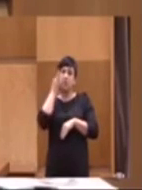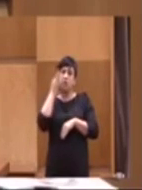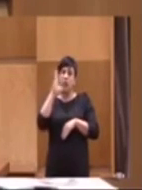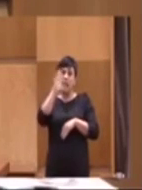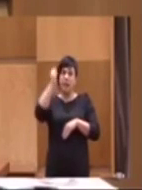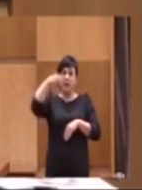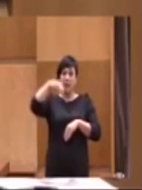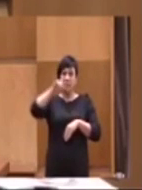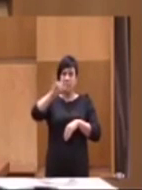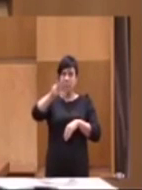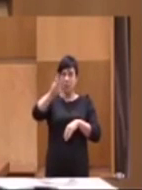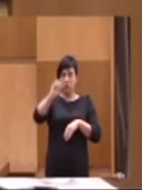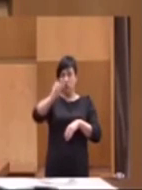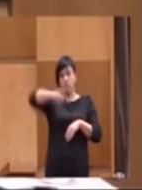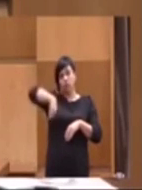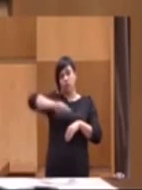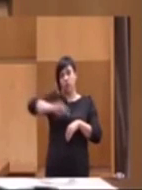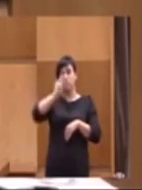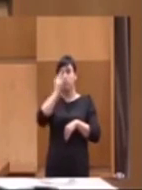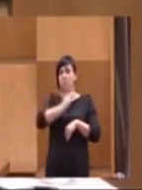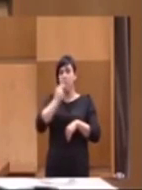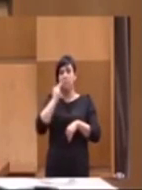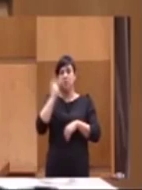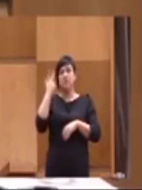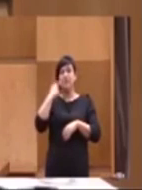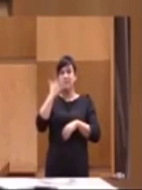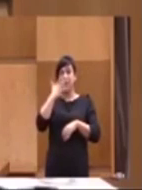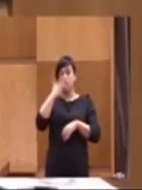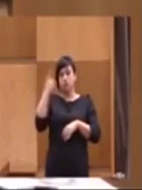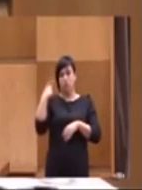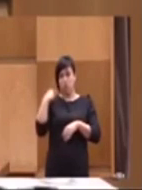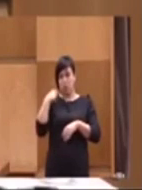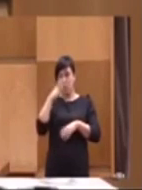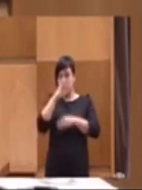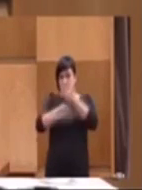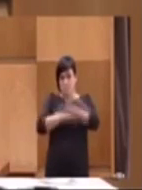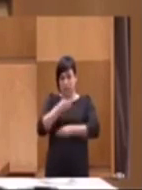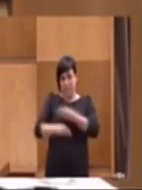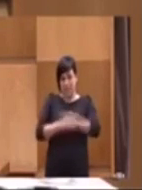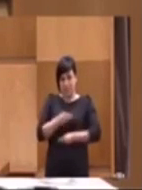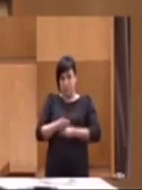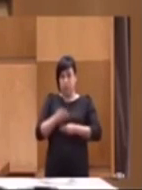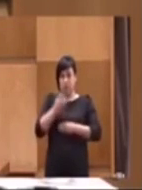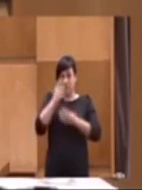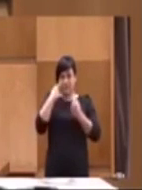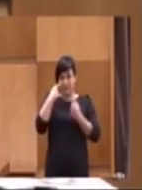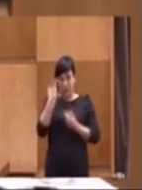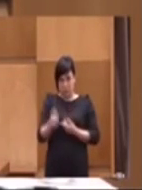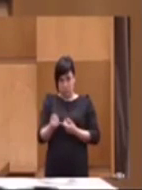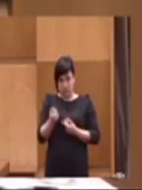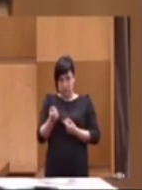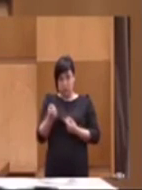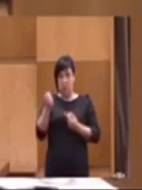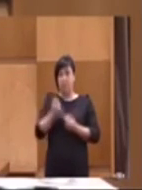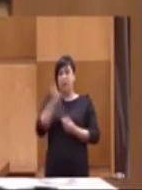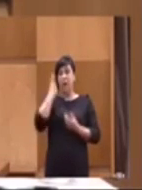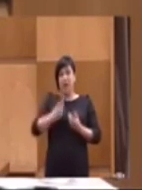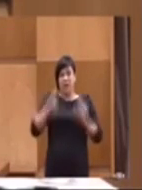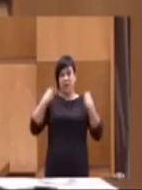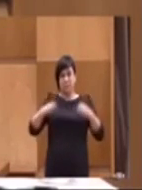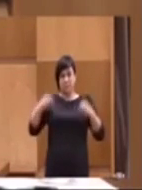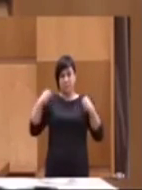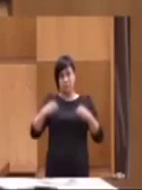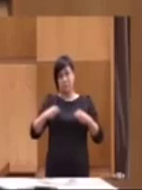estamos comprometidos y se nos conoce por lo que estamos haciendo. Ya lo hemos visto. Ya lo hemos visto. Ayer mismo, otro hachazo